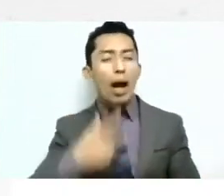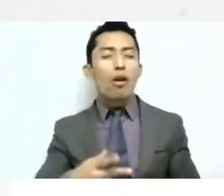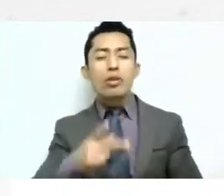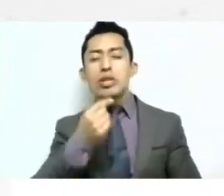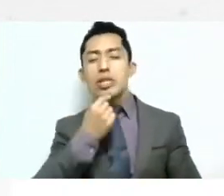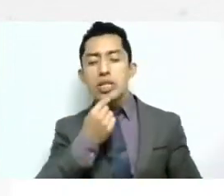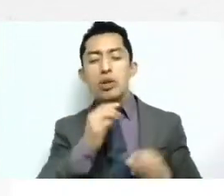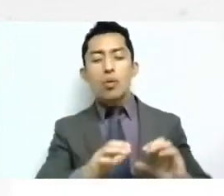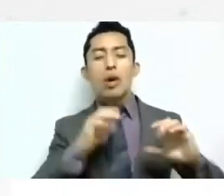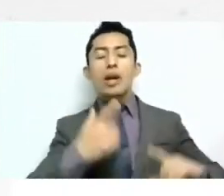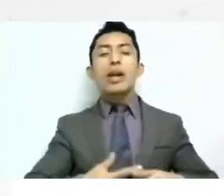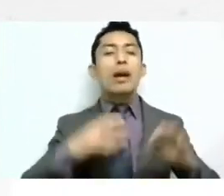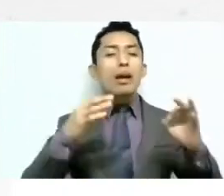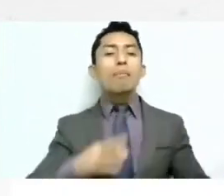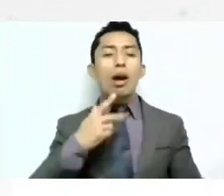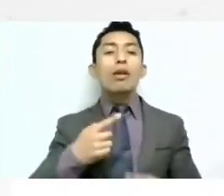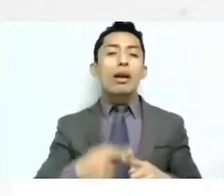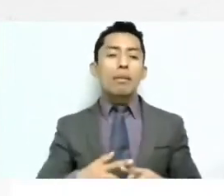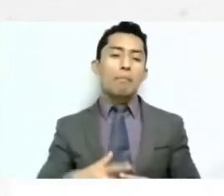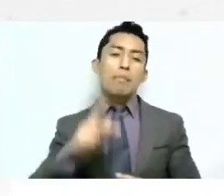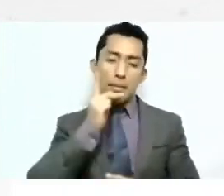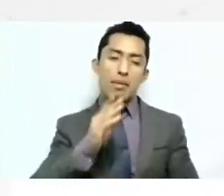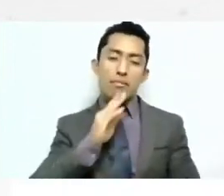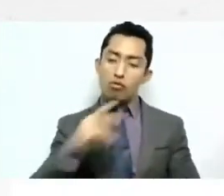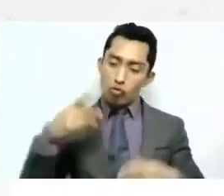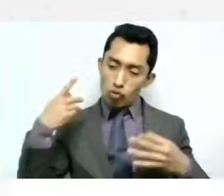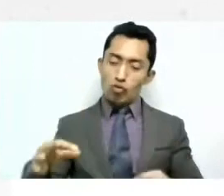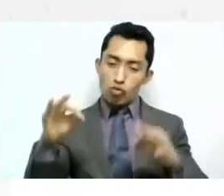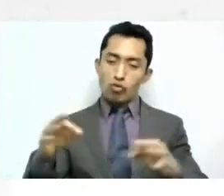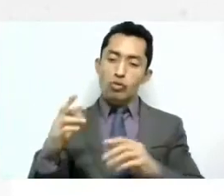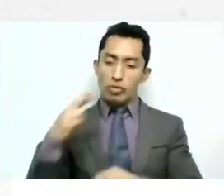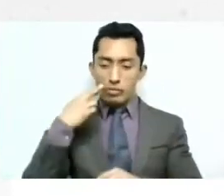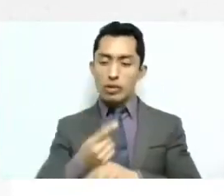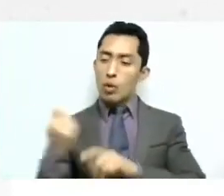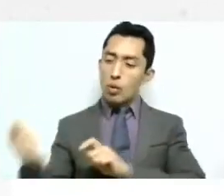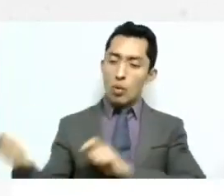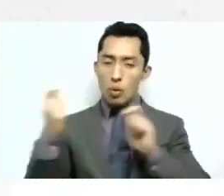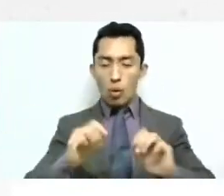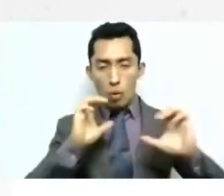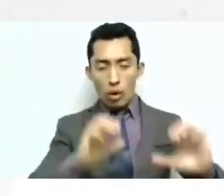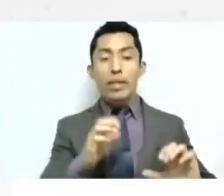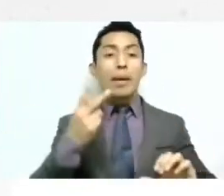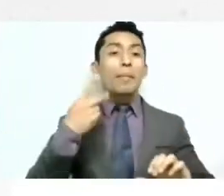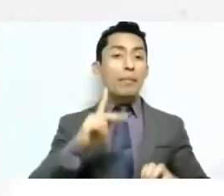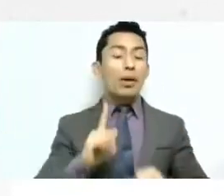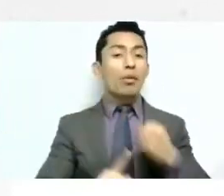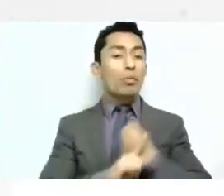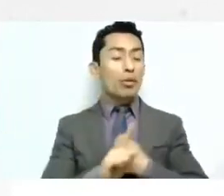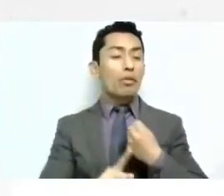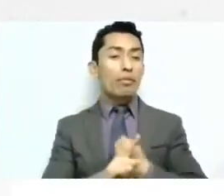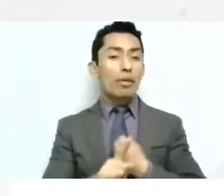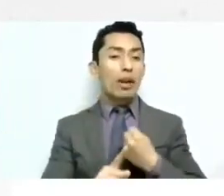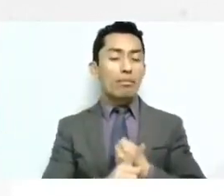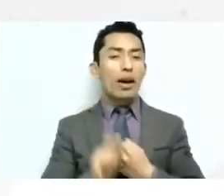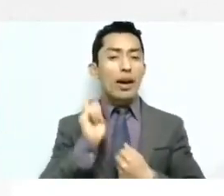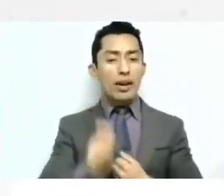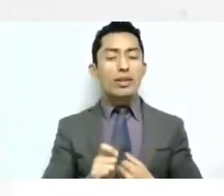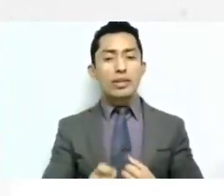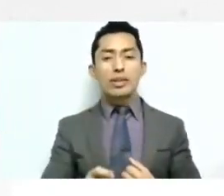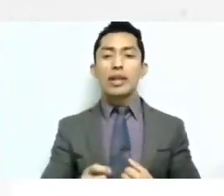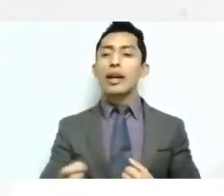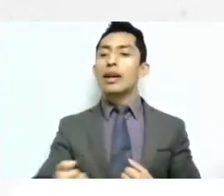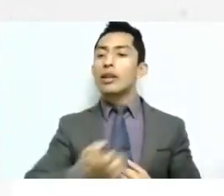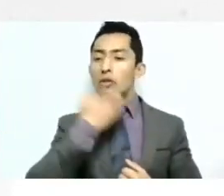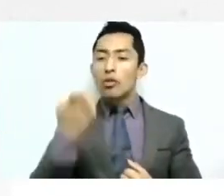que los propios padres pero entonces el problema no sería ver hacia crear guarderías